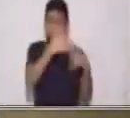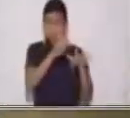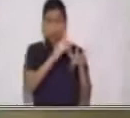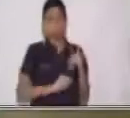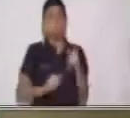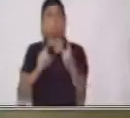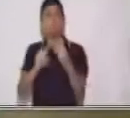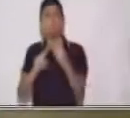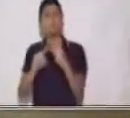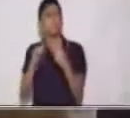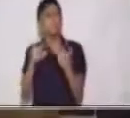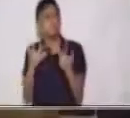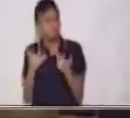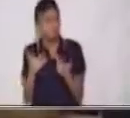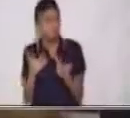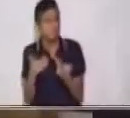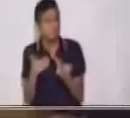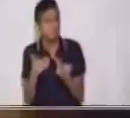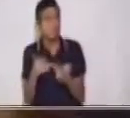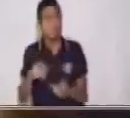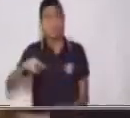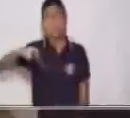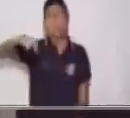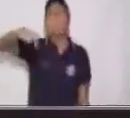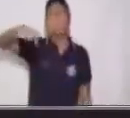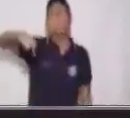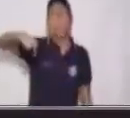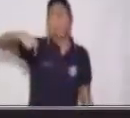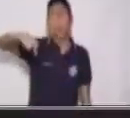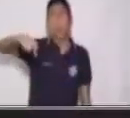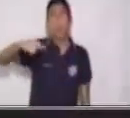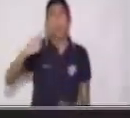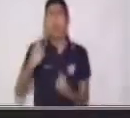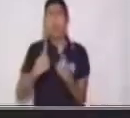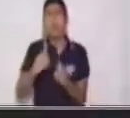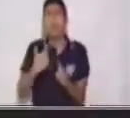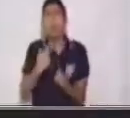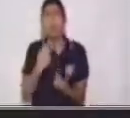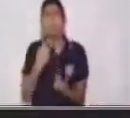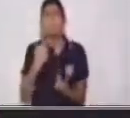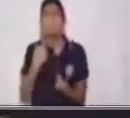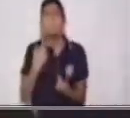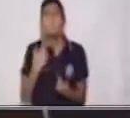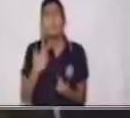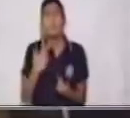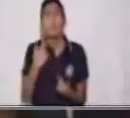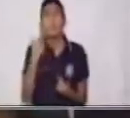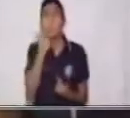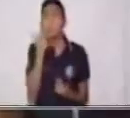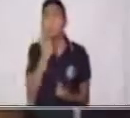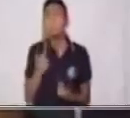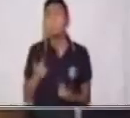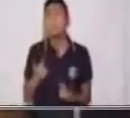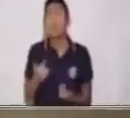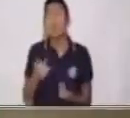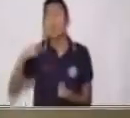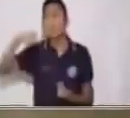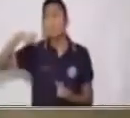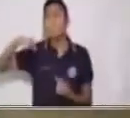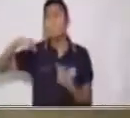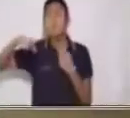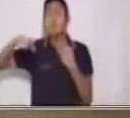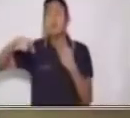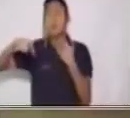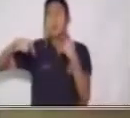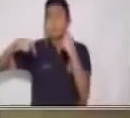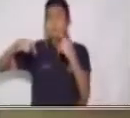Sí, tenemos la letra P. ¿Y cuál será el sonido de la letra P? P, P, P.